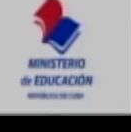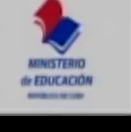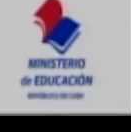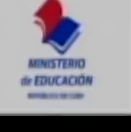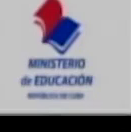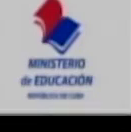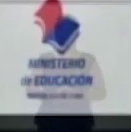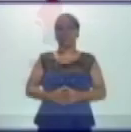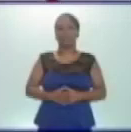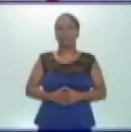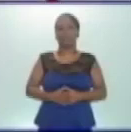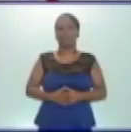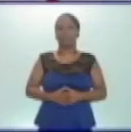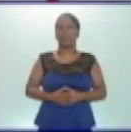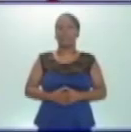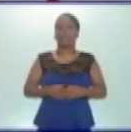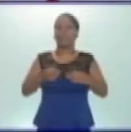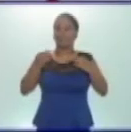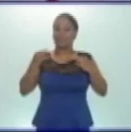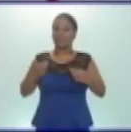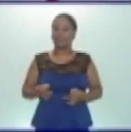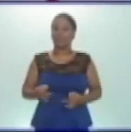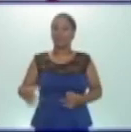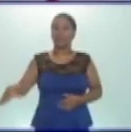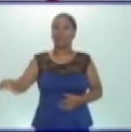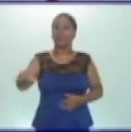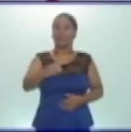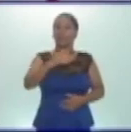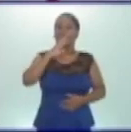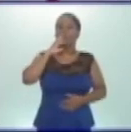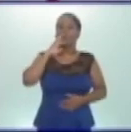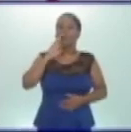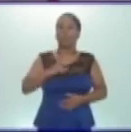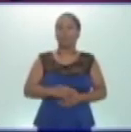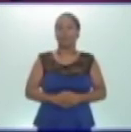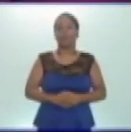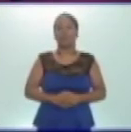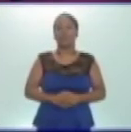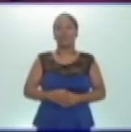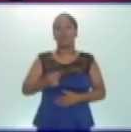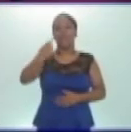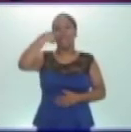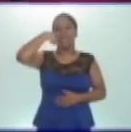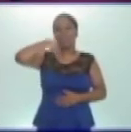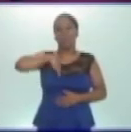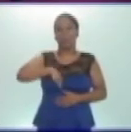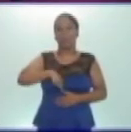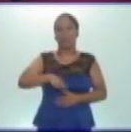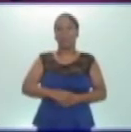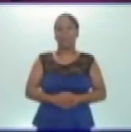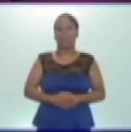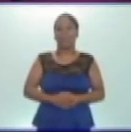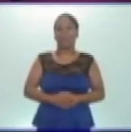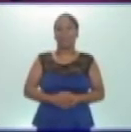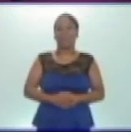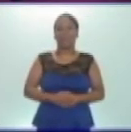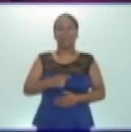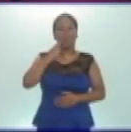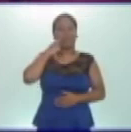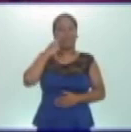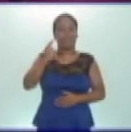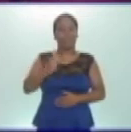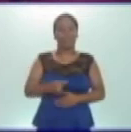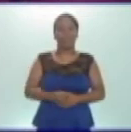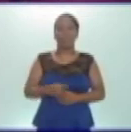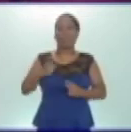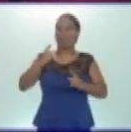Estoy seguro que todos respondieron la endoscopía. Veamos entonces la actividad que les propongo que realicen